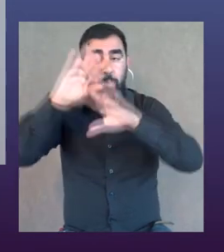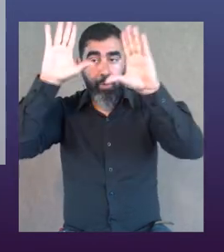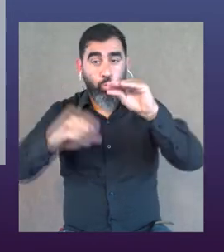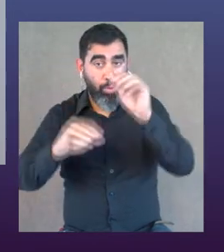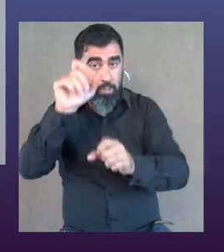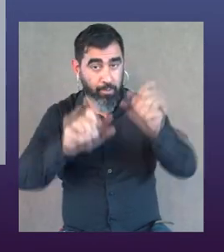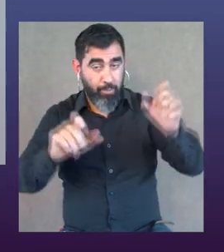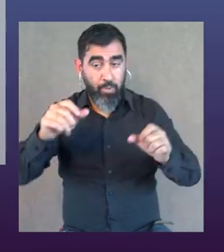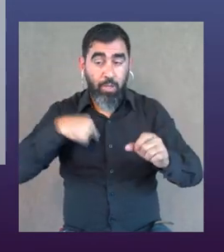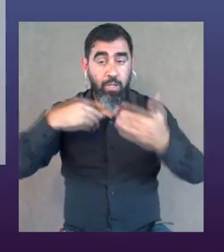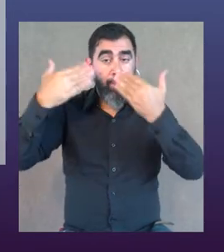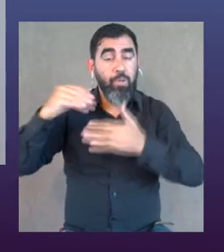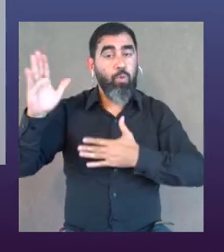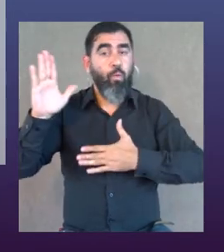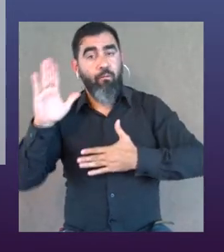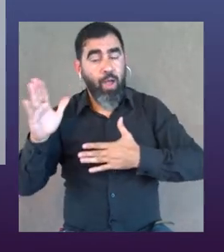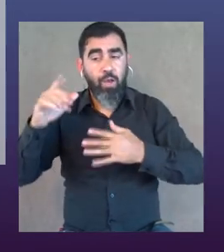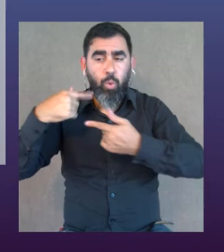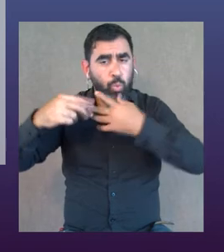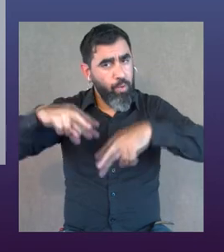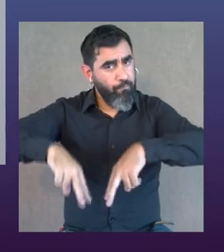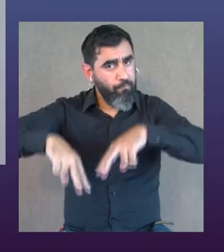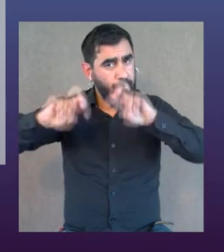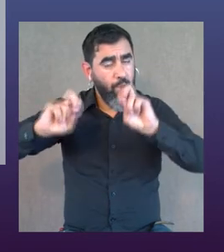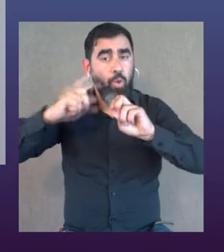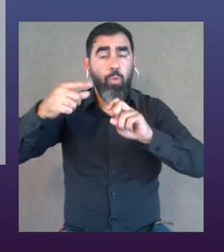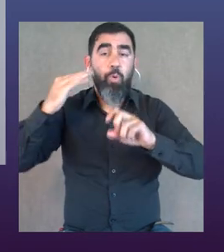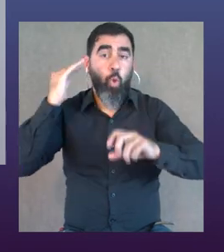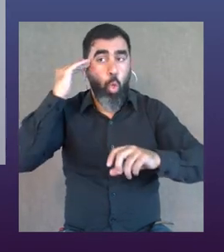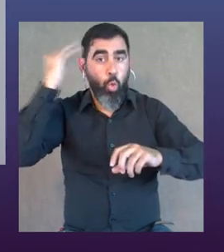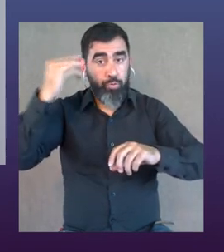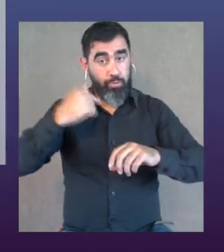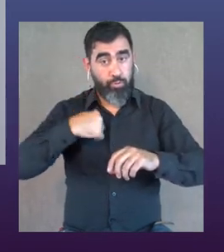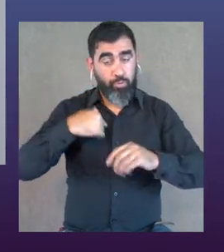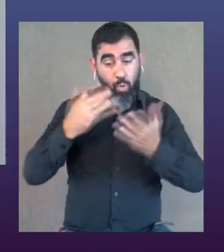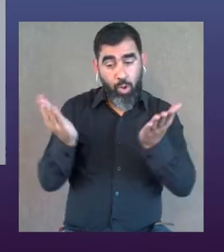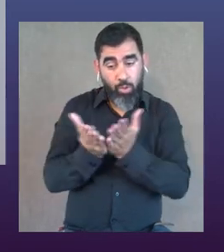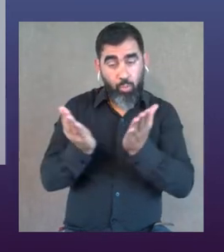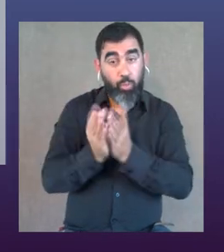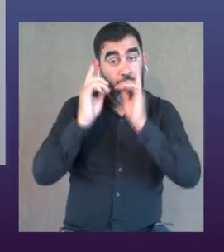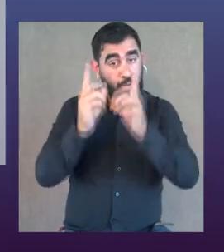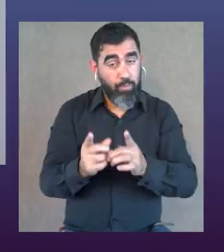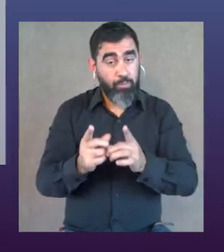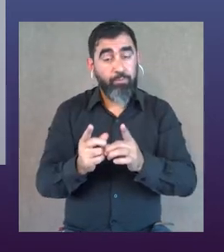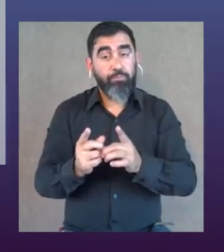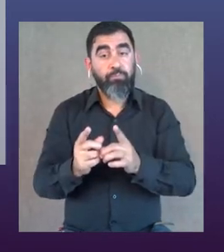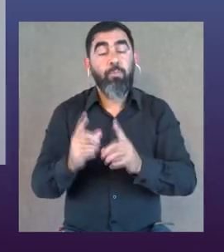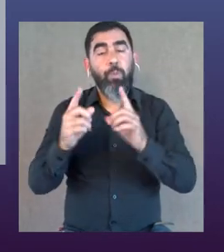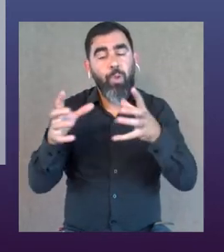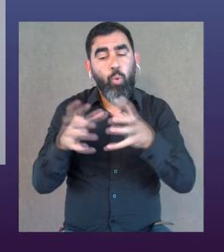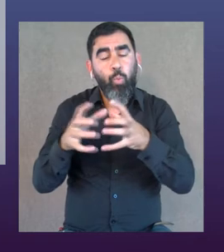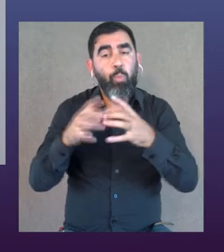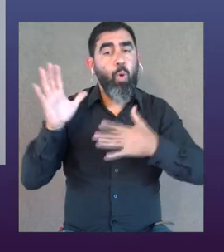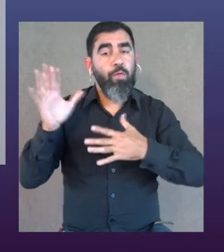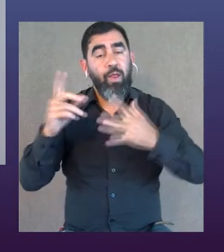de danza para todas las personas. Yo ahí empecé bailando, seguí investigando, luego me formé como docente, coordiné muchos